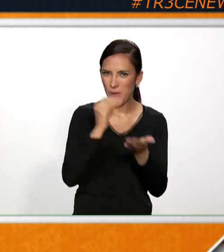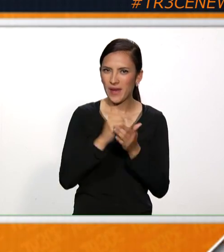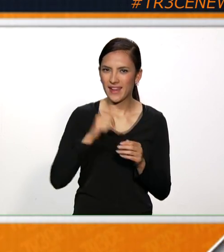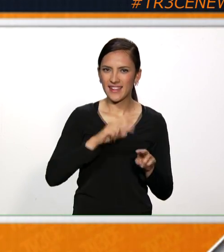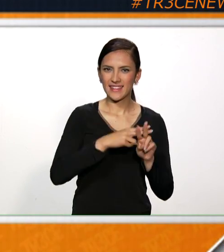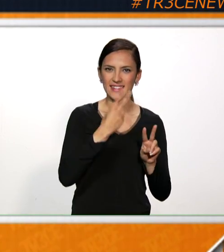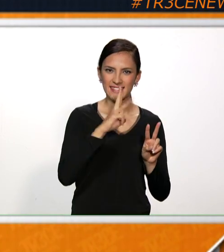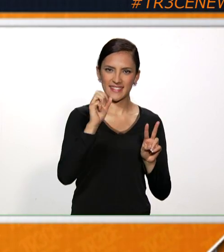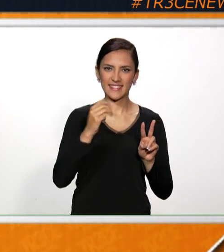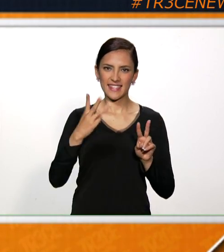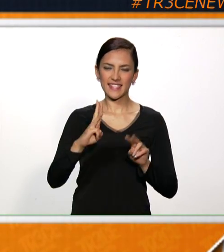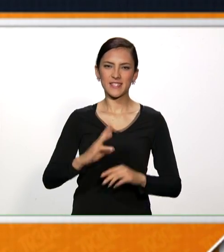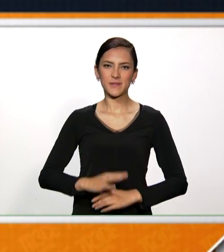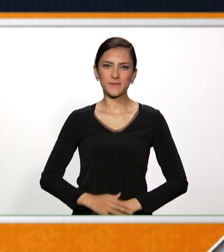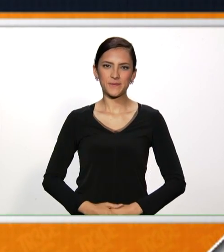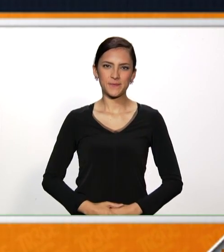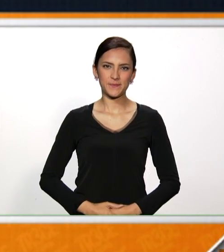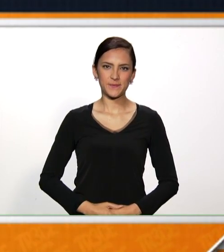13news, arroba canal 3.